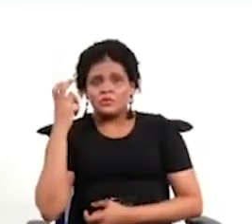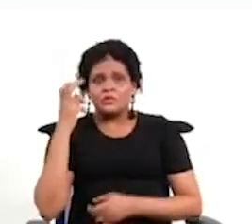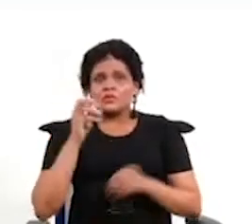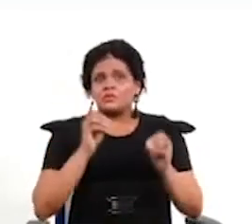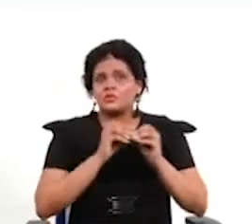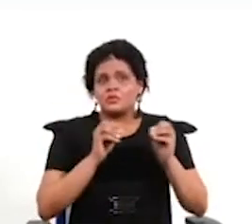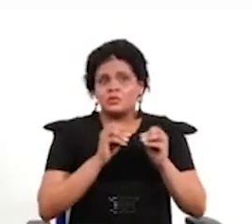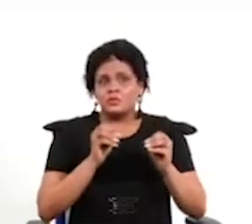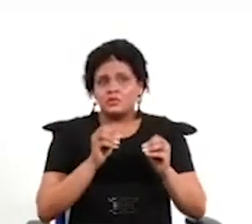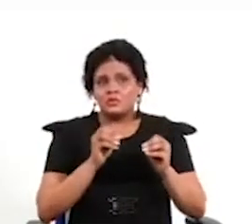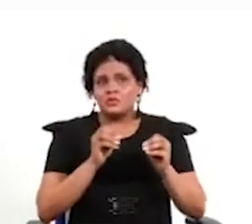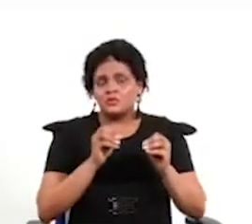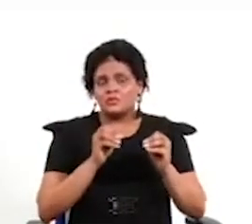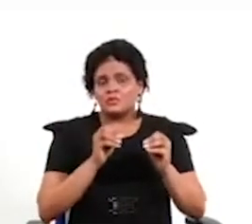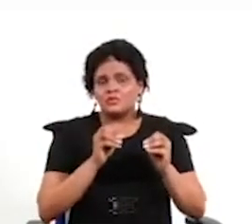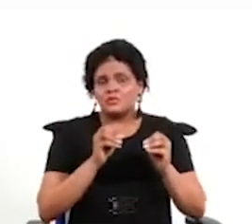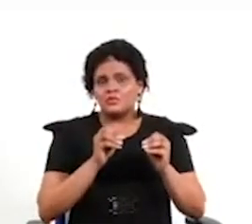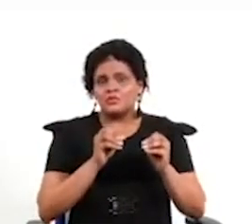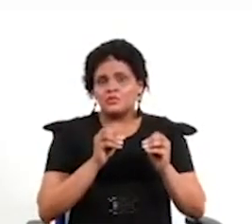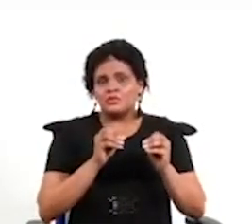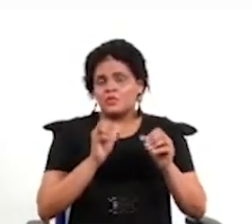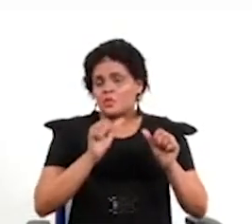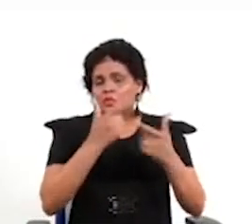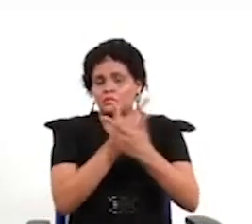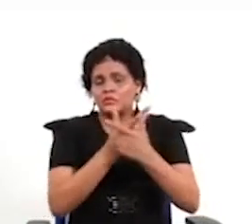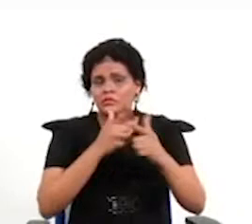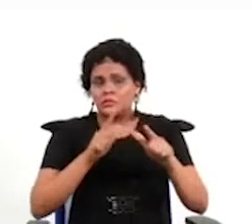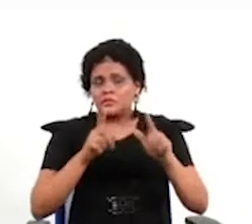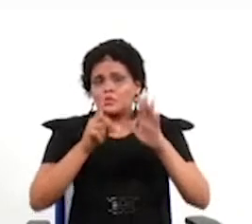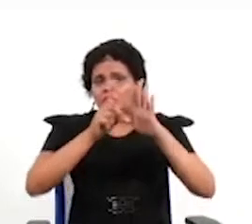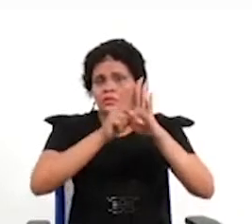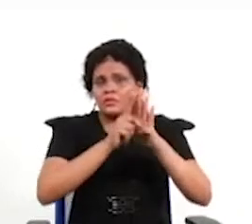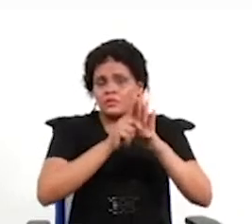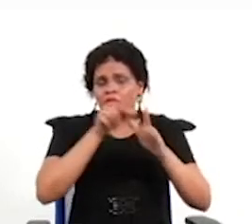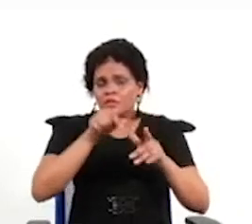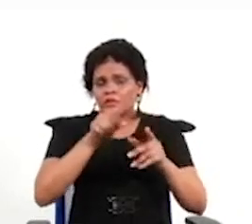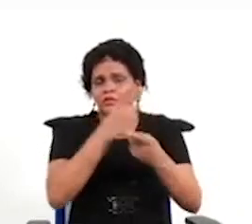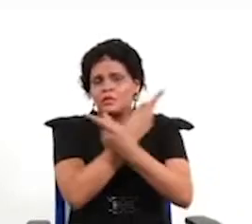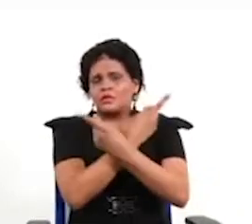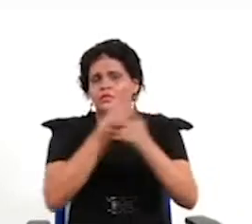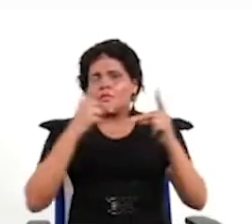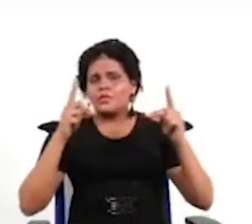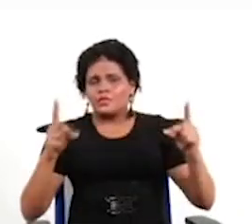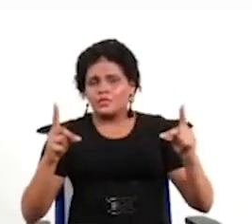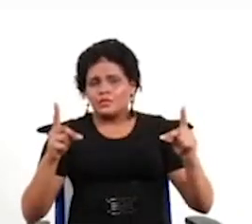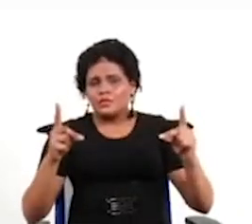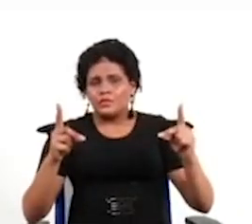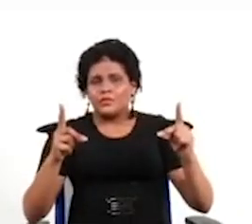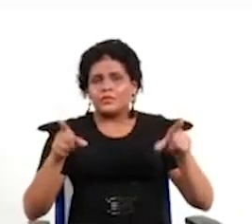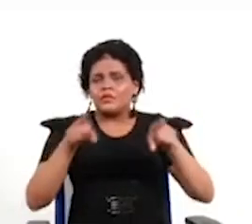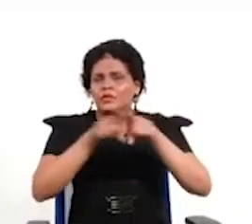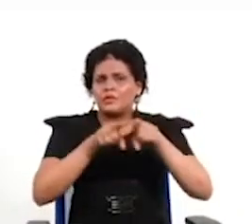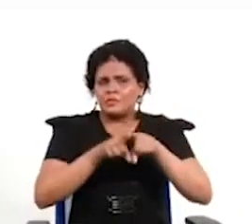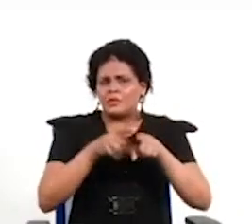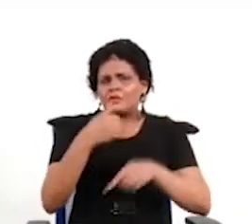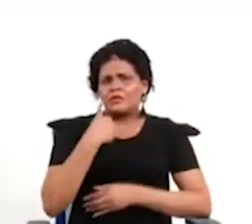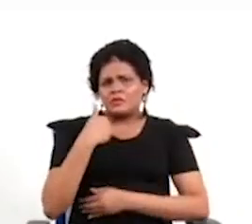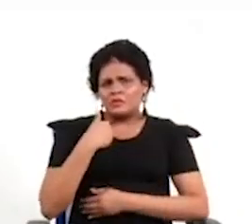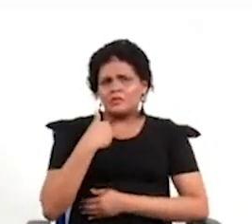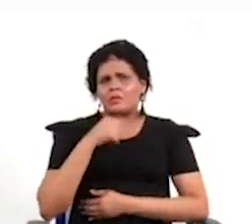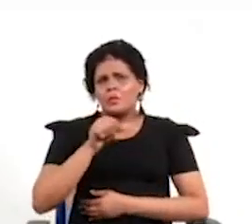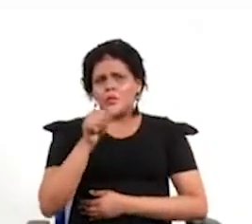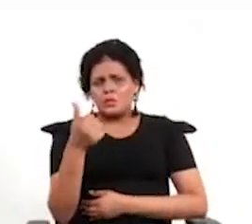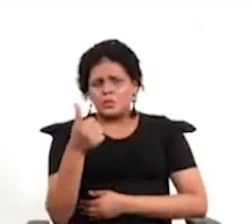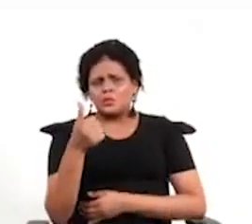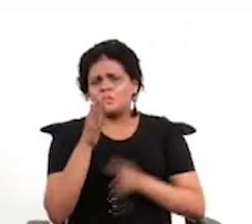cubano, no cumplen con estos estándares para ser considerados democráticos, pero curiosamente también hay procedimientos